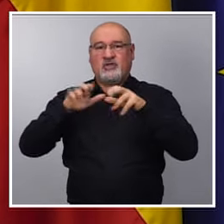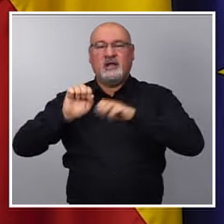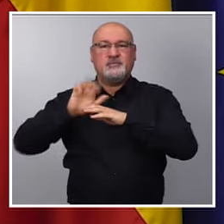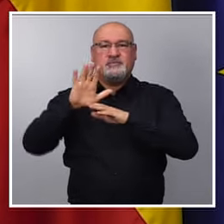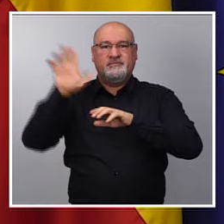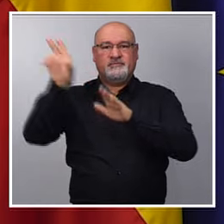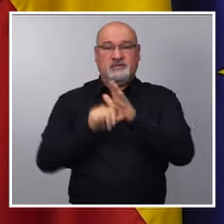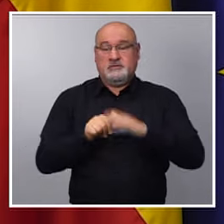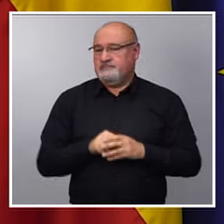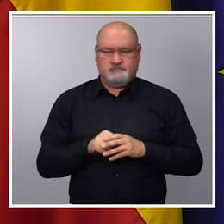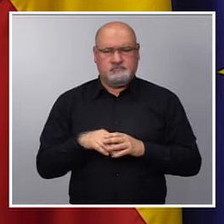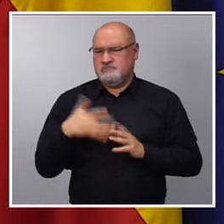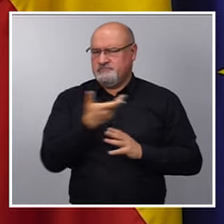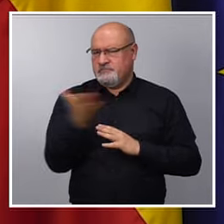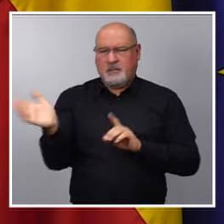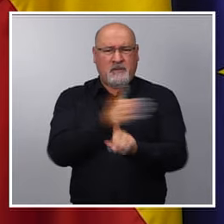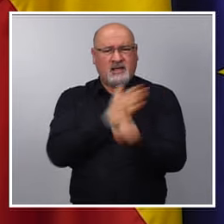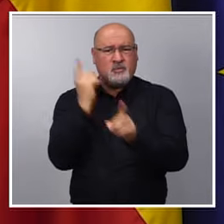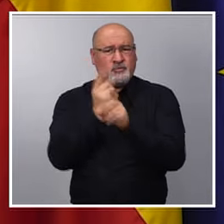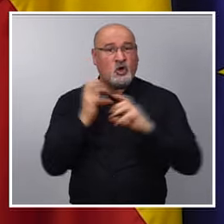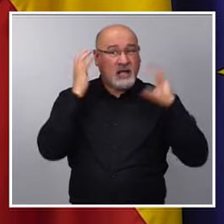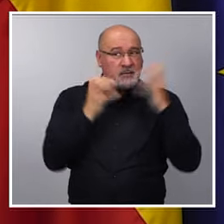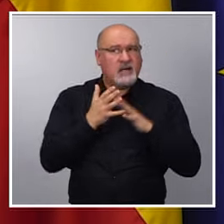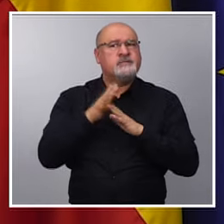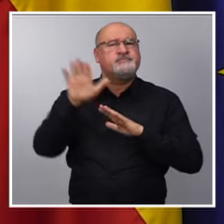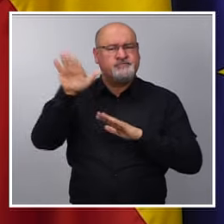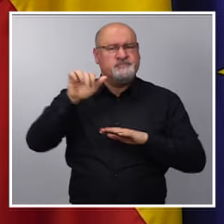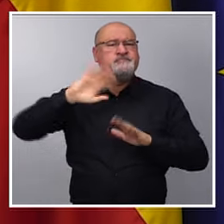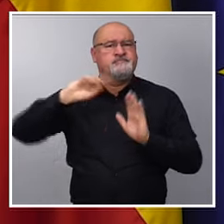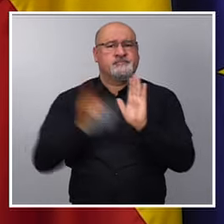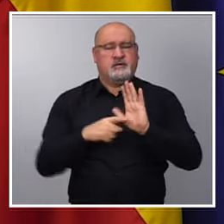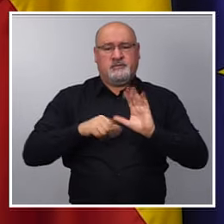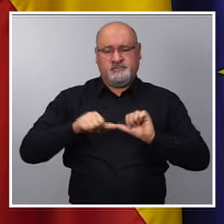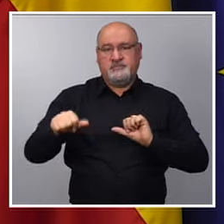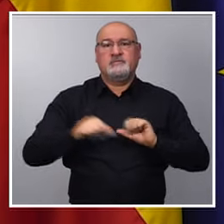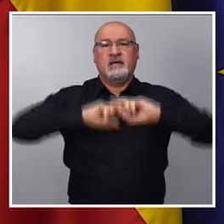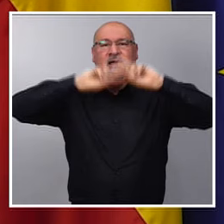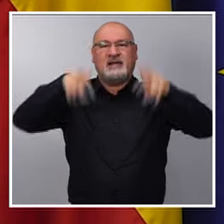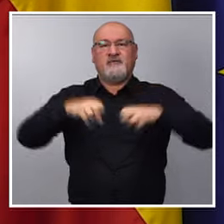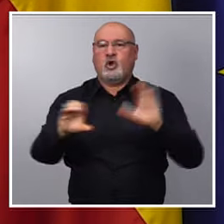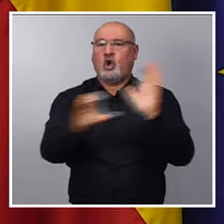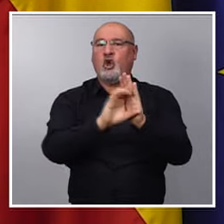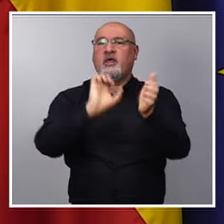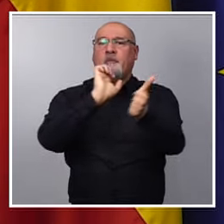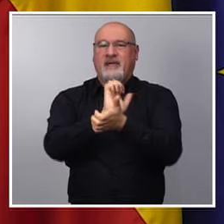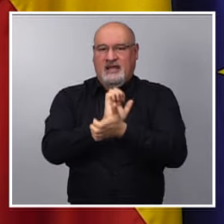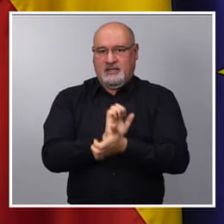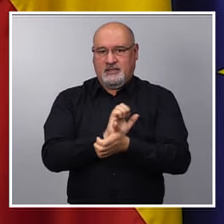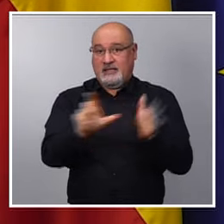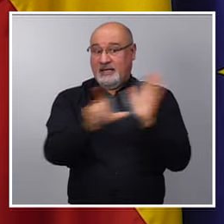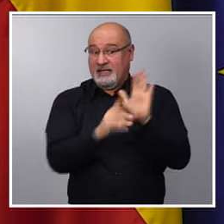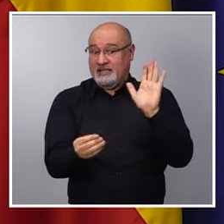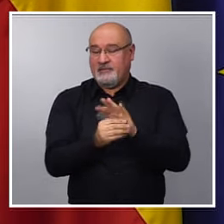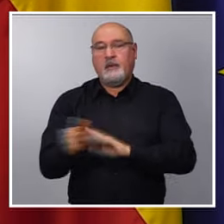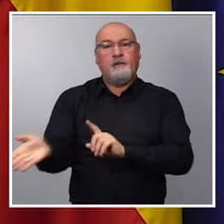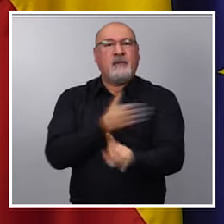impunidad de los maltratadores de animales en nuestro país. Traemos una reforma del código penal que va a hacer que cuando el maltrato animal tenga